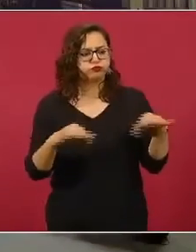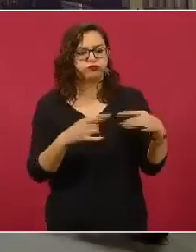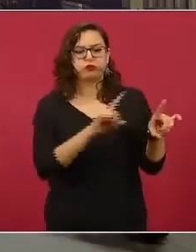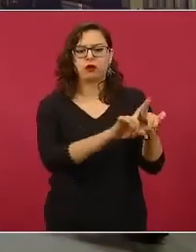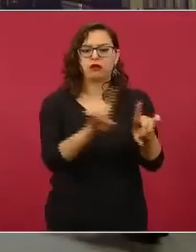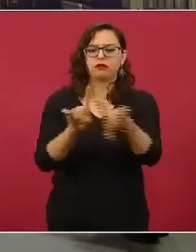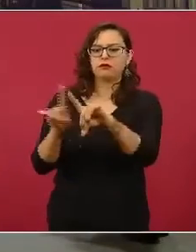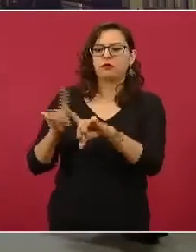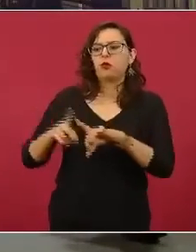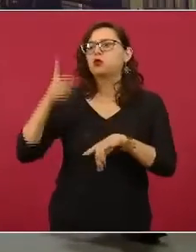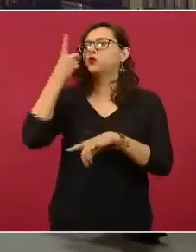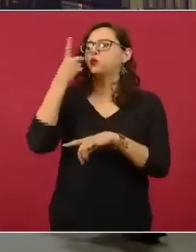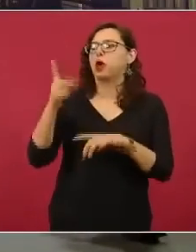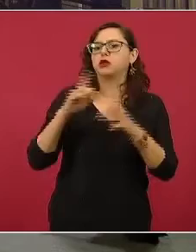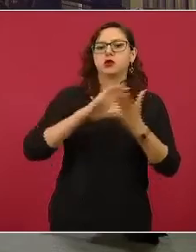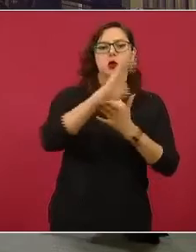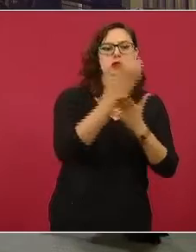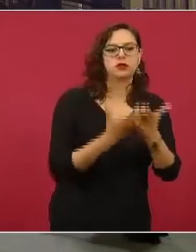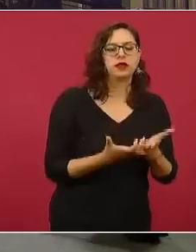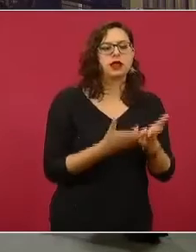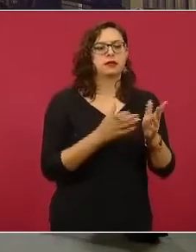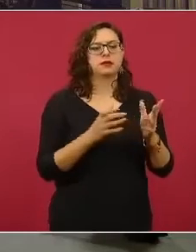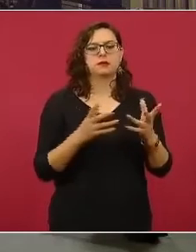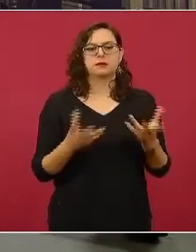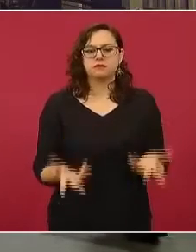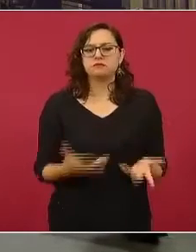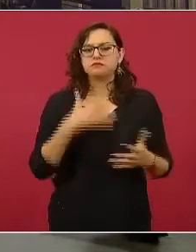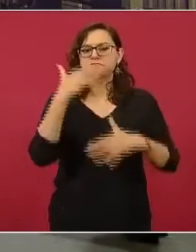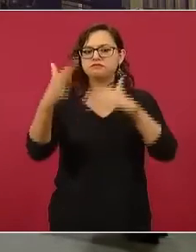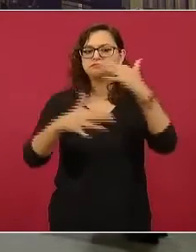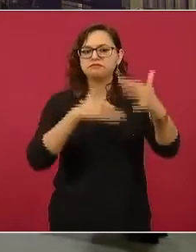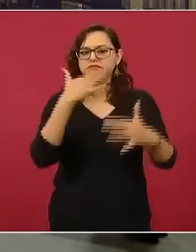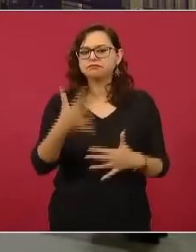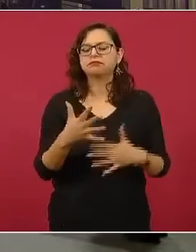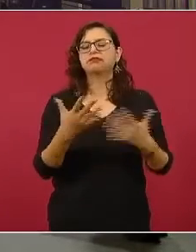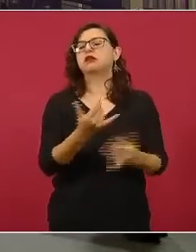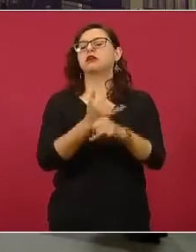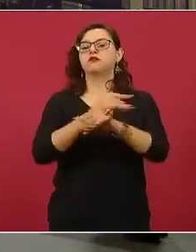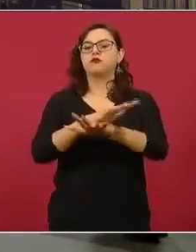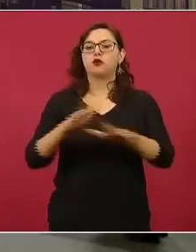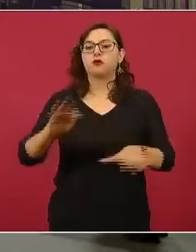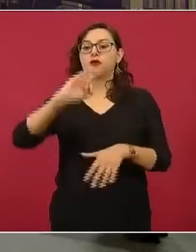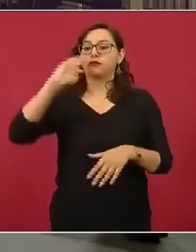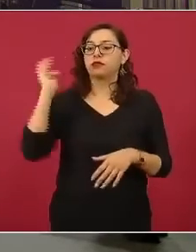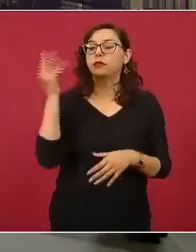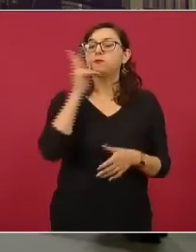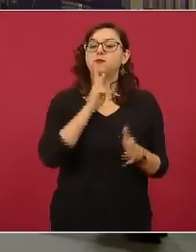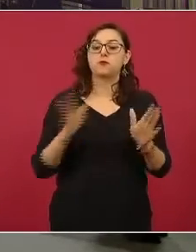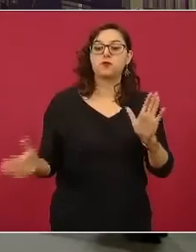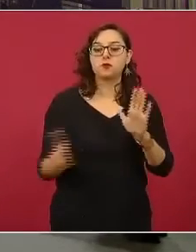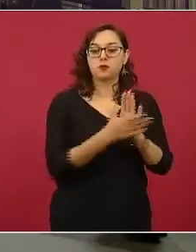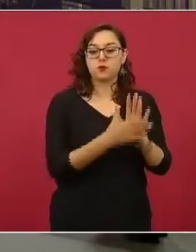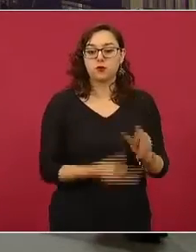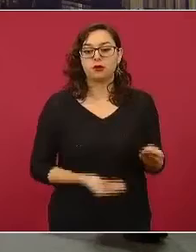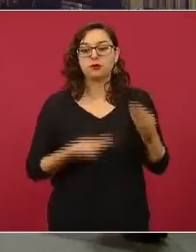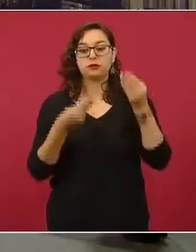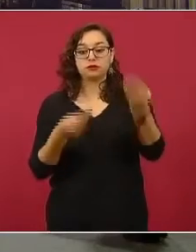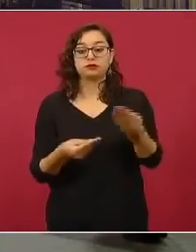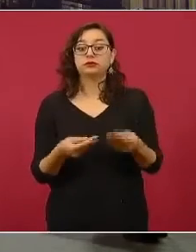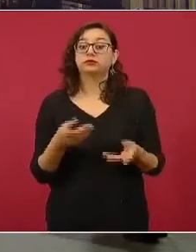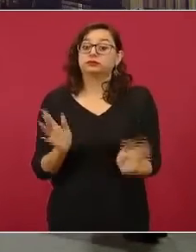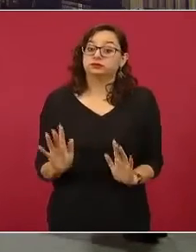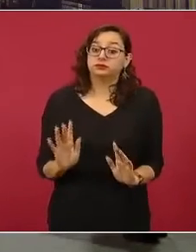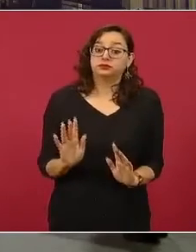declaraciones patrimoniales y contratos multimillonarios en los que se dio la corrupción y el informe federal con pruebas, porque a usted, señor Presidente, le están mintiendo.